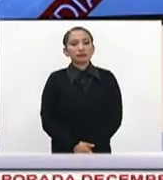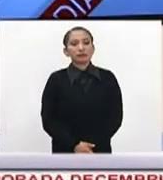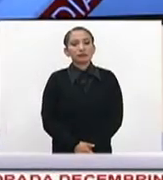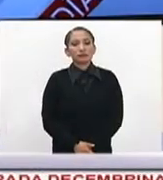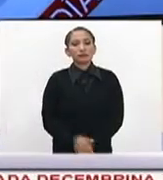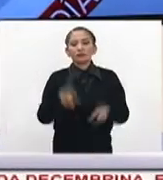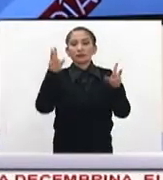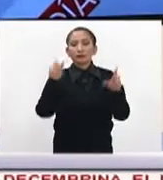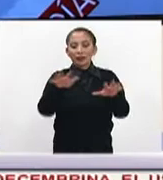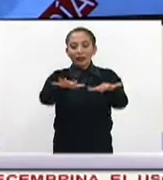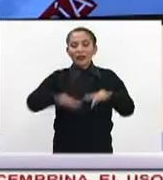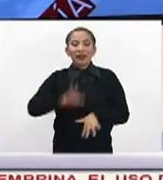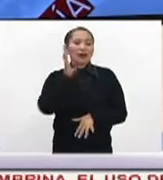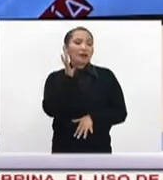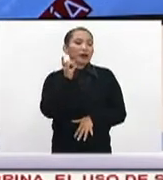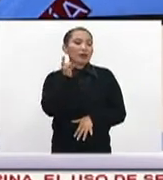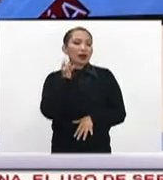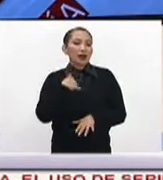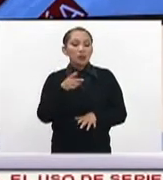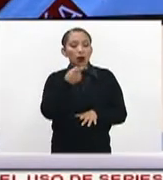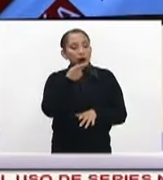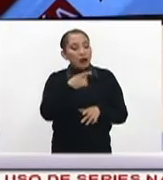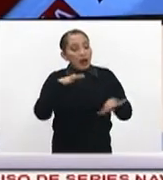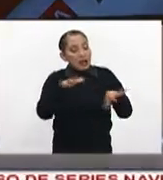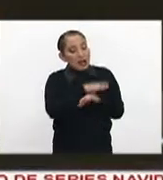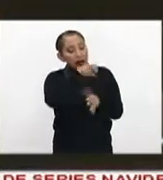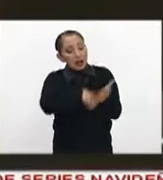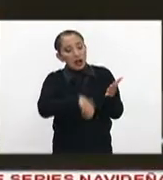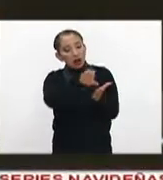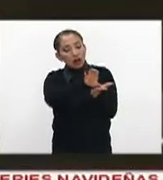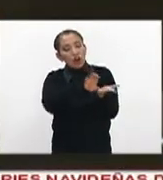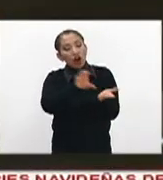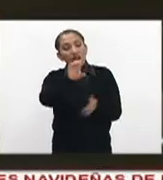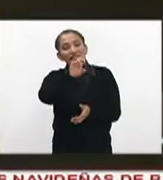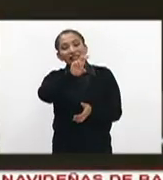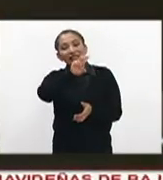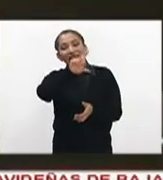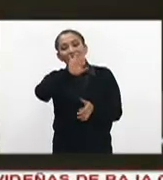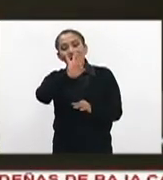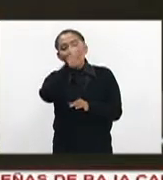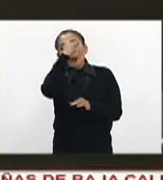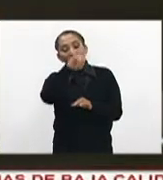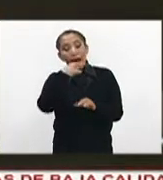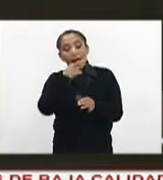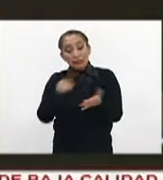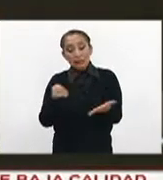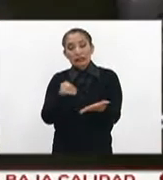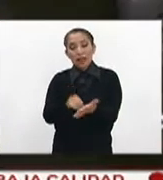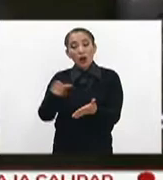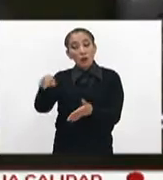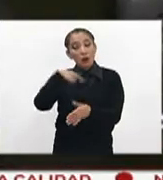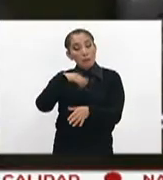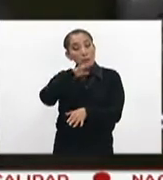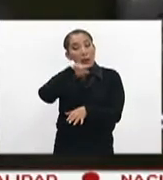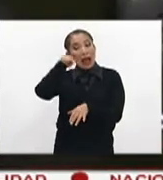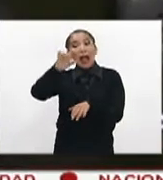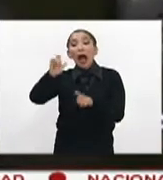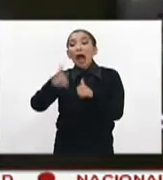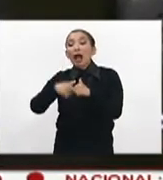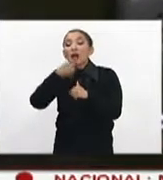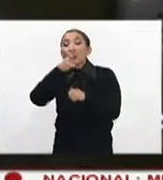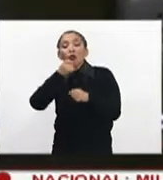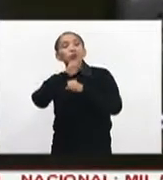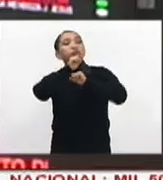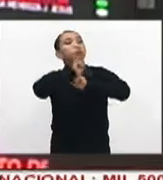El Pleno de la Cámara de Diputados avaló por unanimidad cambios al Código Civil Federal para que se considere como hecho ilícito que alguien